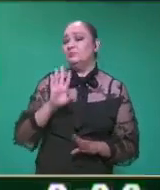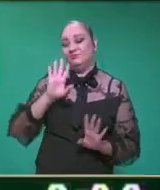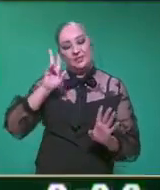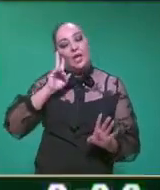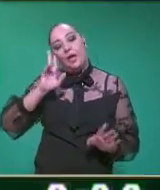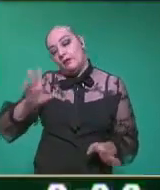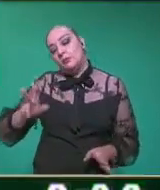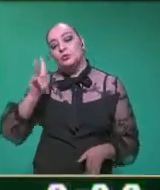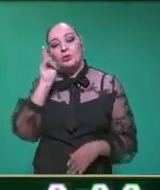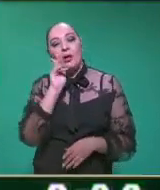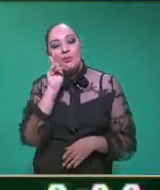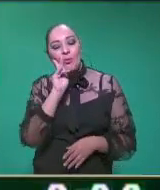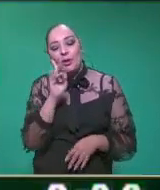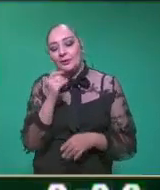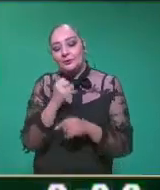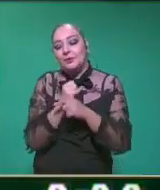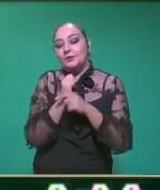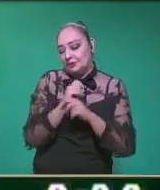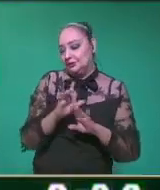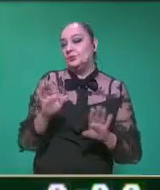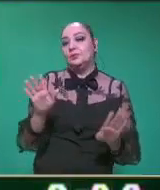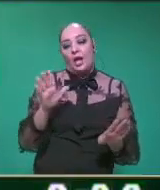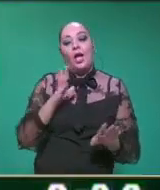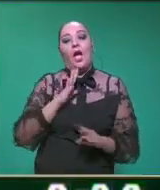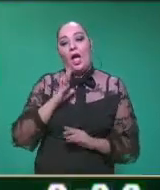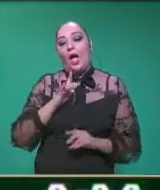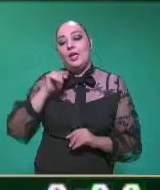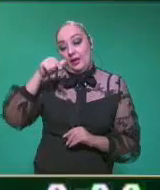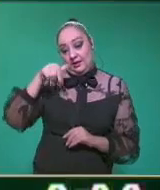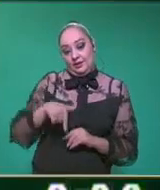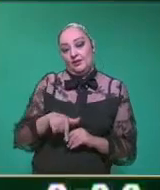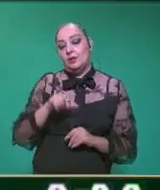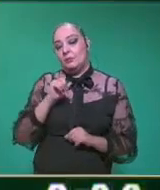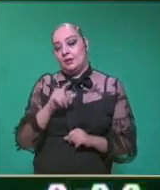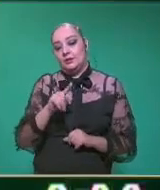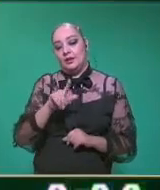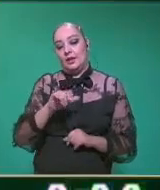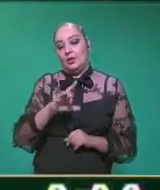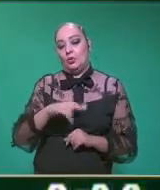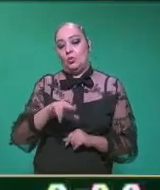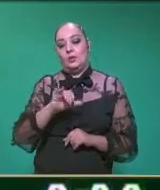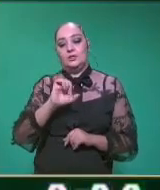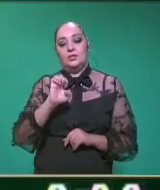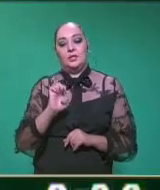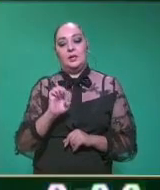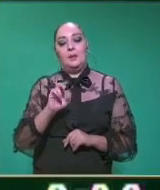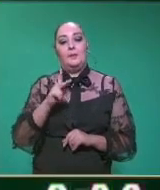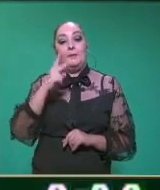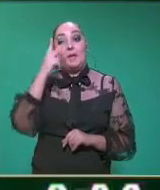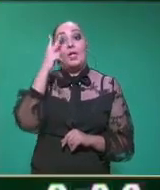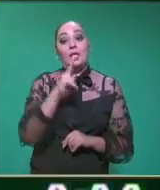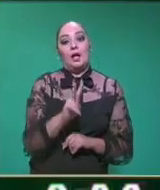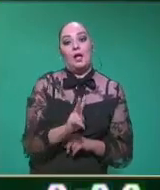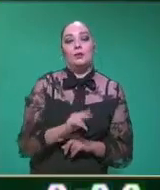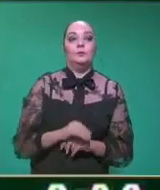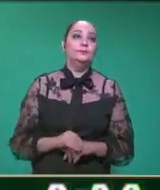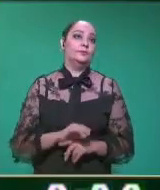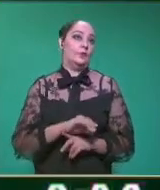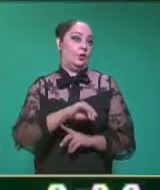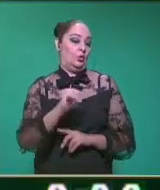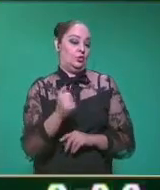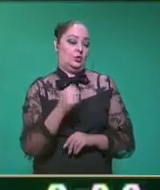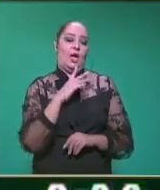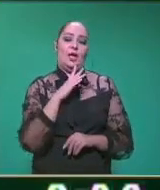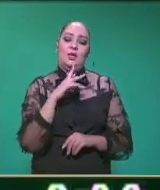nos dan la evidencia de que sí se encuentra y también es un tlacuache mexicano. Tenemos el tlacuache